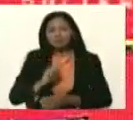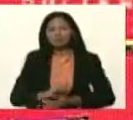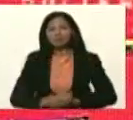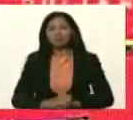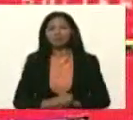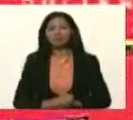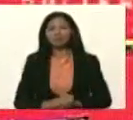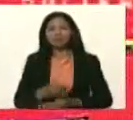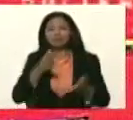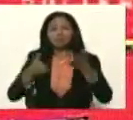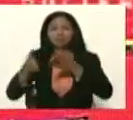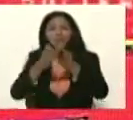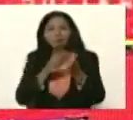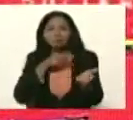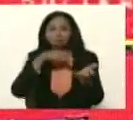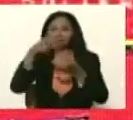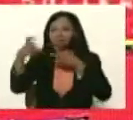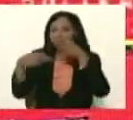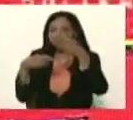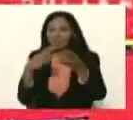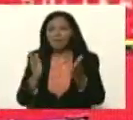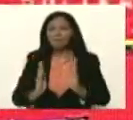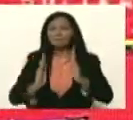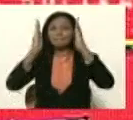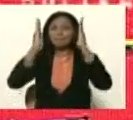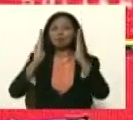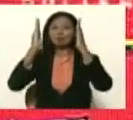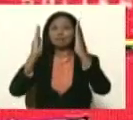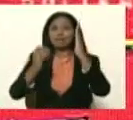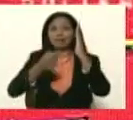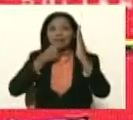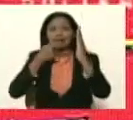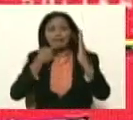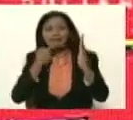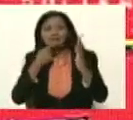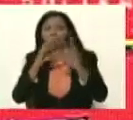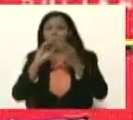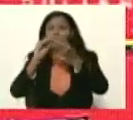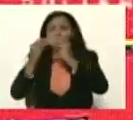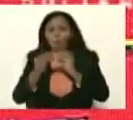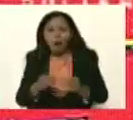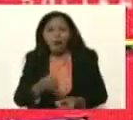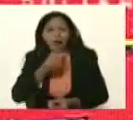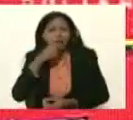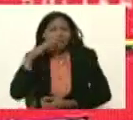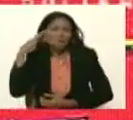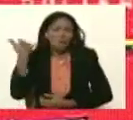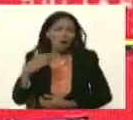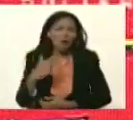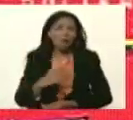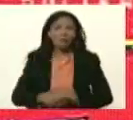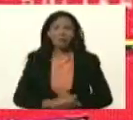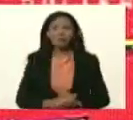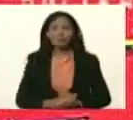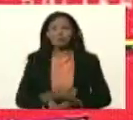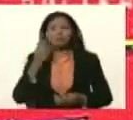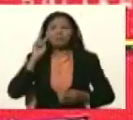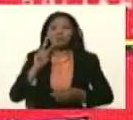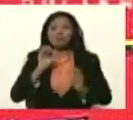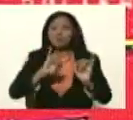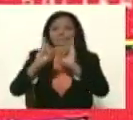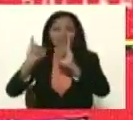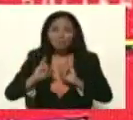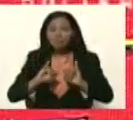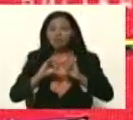échense su caminadita ahorita aquí por los prócer para que vean la belleza como quedó los ilustres y los prócer y hagan ustedes lo mismo